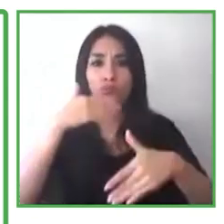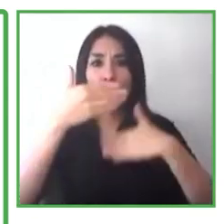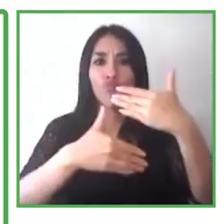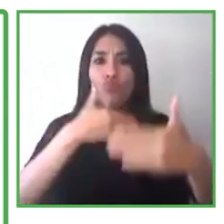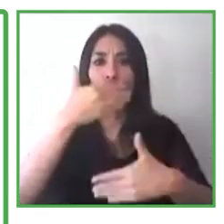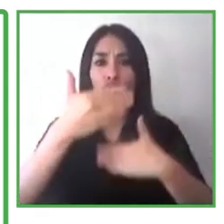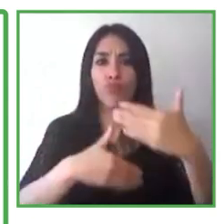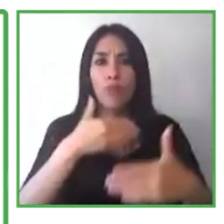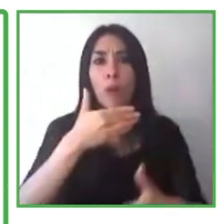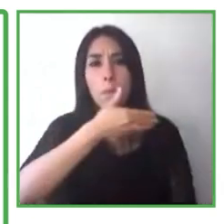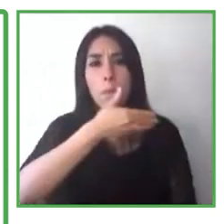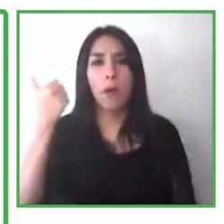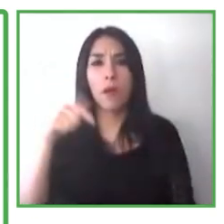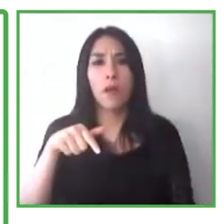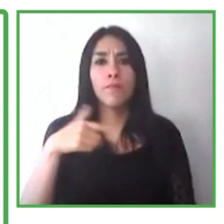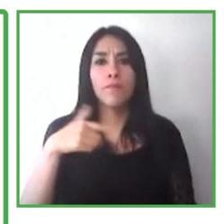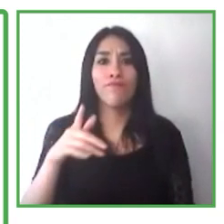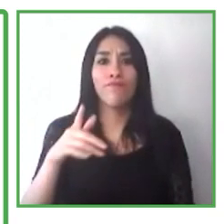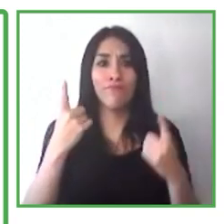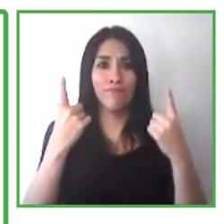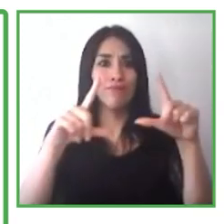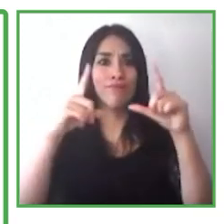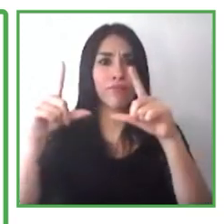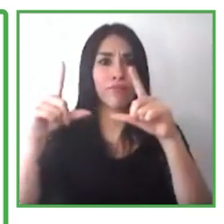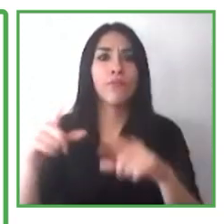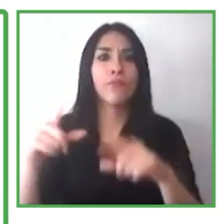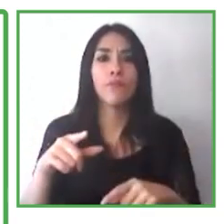del departamento de gerencia sean visibles, ¿cierto?